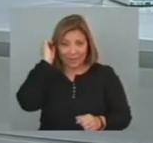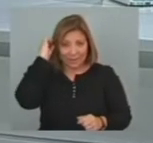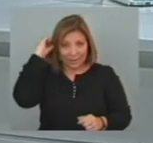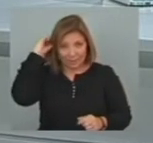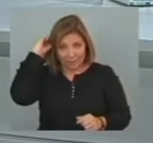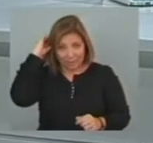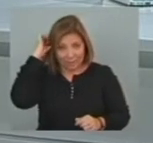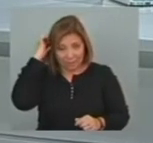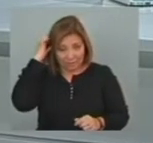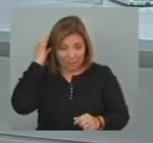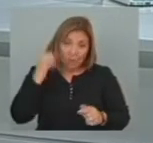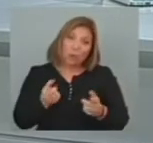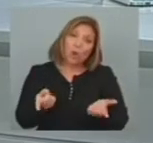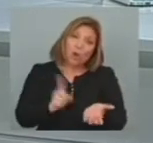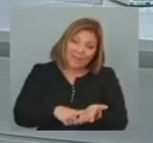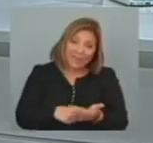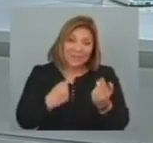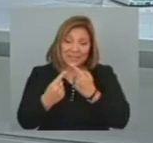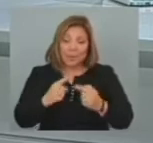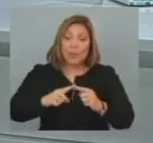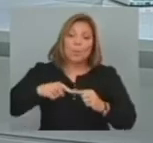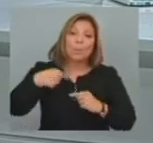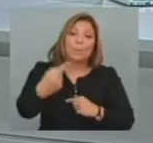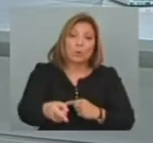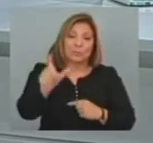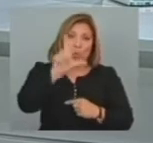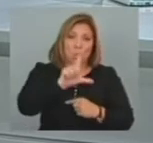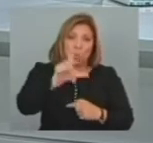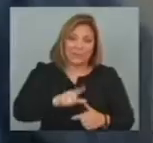de diálogo Está prevista para el próximo día lunes